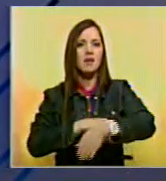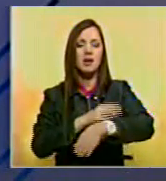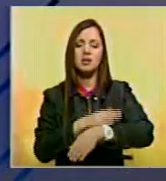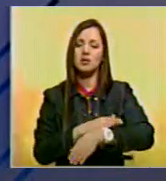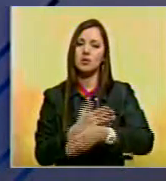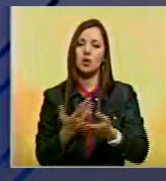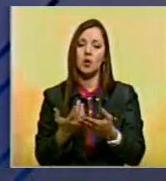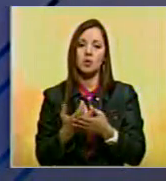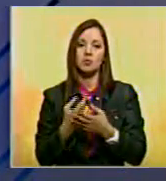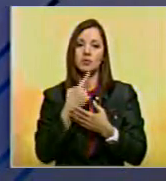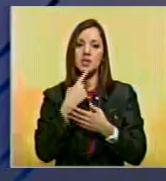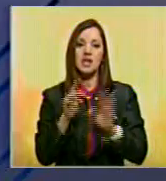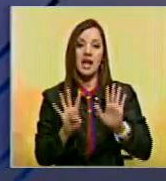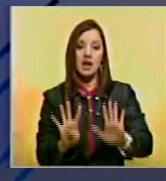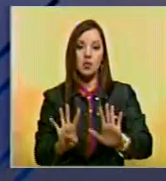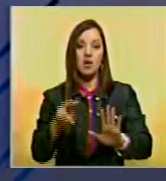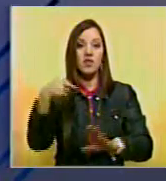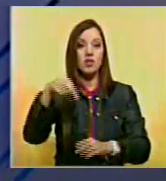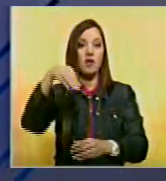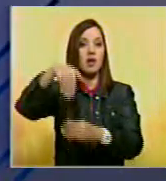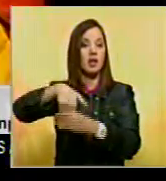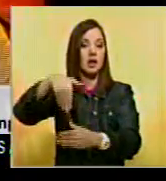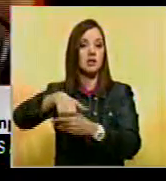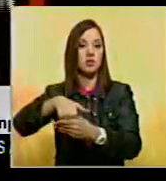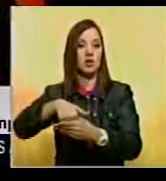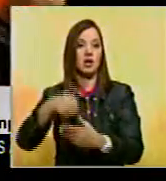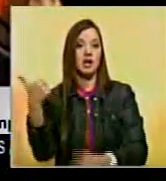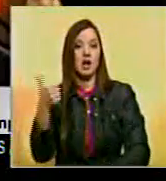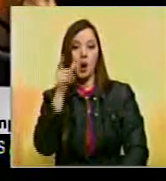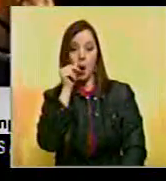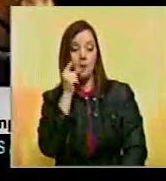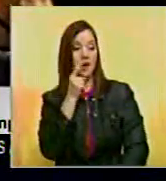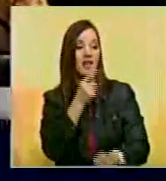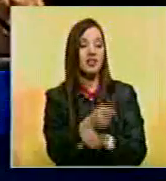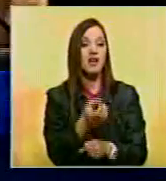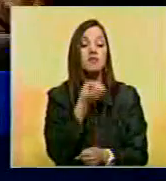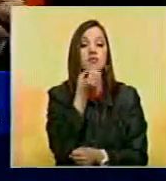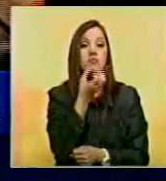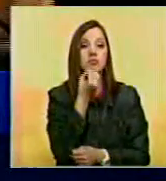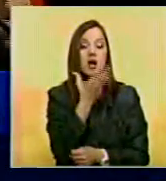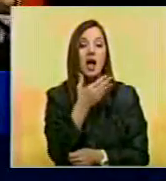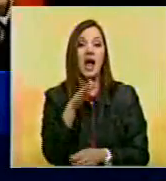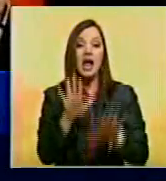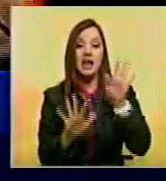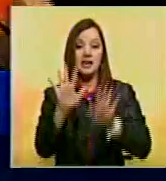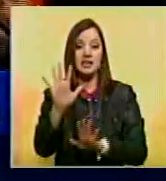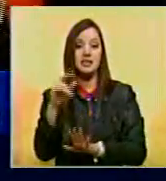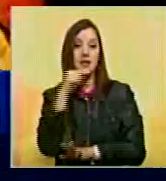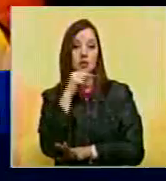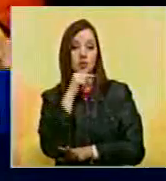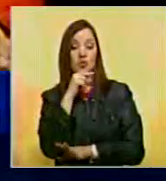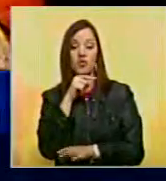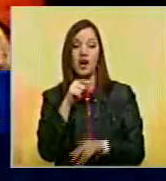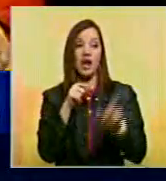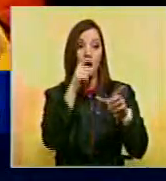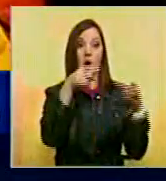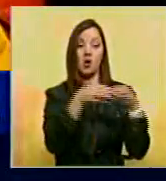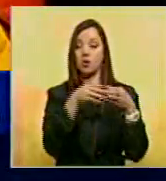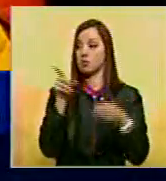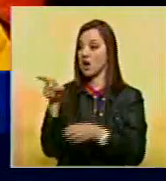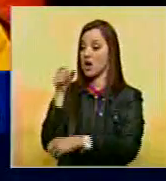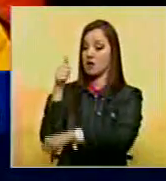para el próximo 9 de noviembre. Artur Mas deberá declarar este 15 de octubre ante el tribunal tras ser acusado de